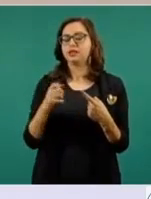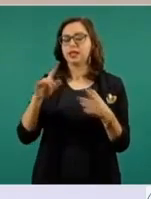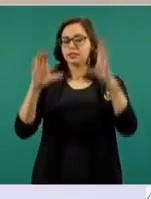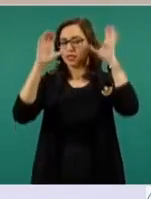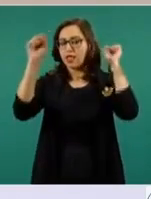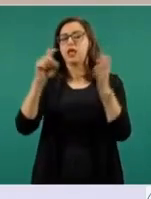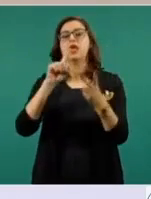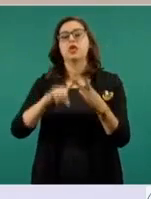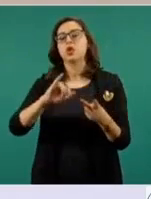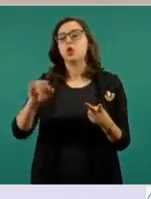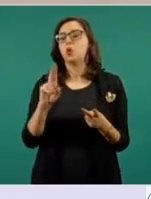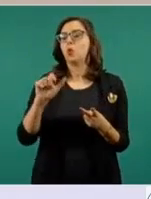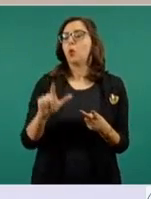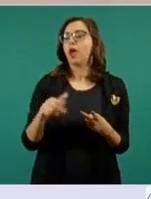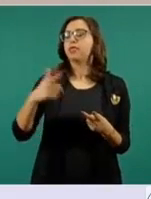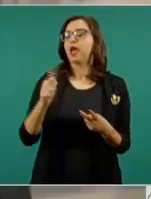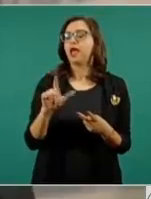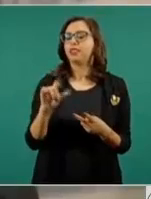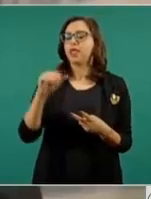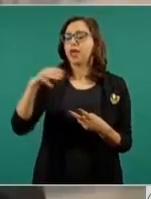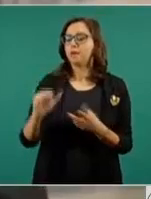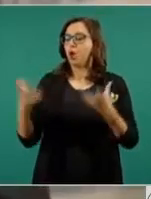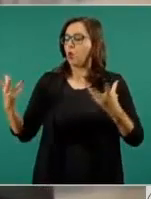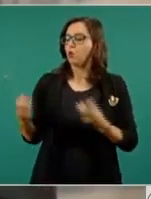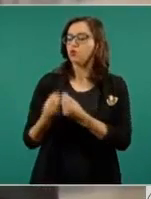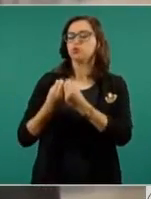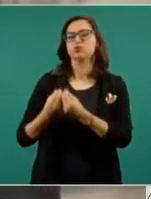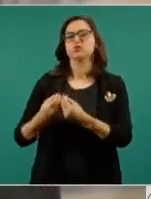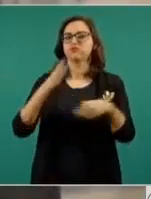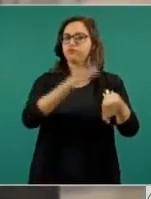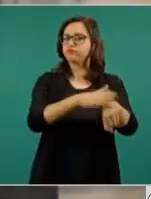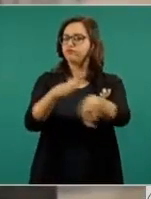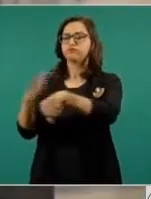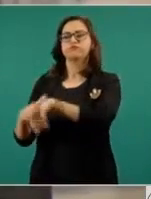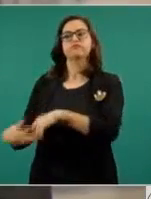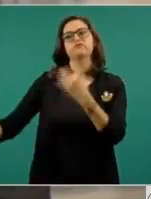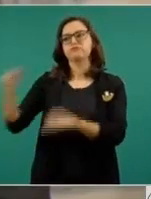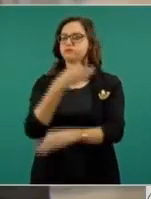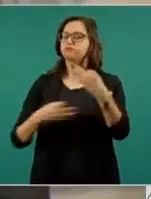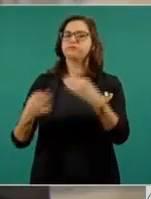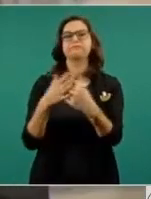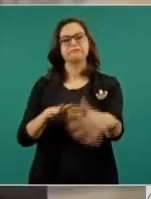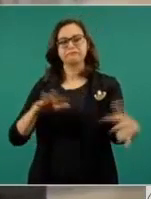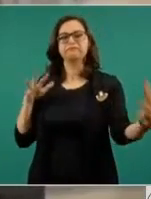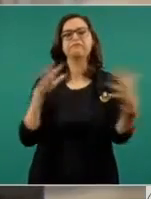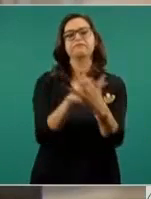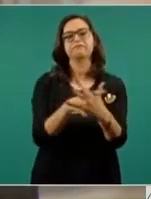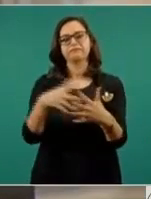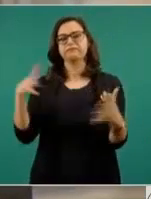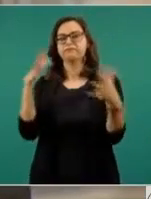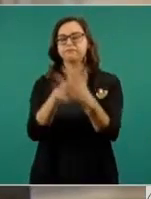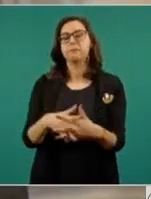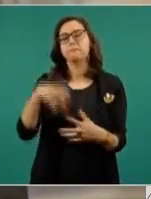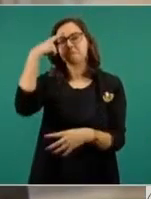dolores se arengó al pueblo a luchar por la independencia. El llamado tuvo